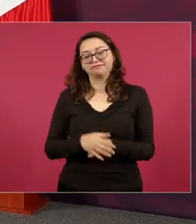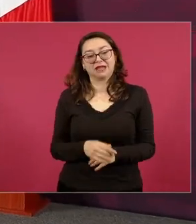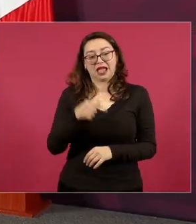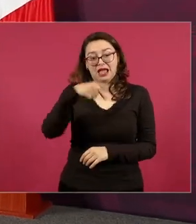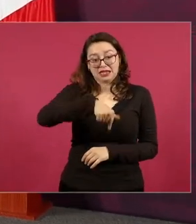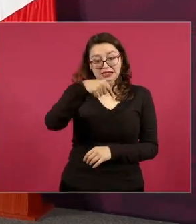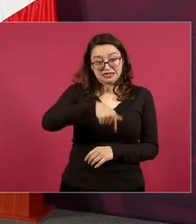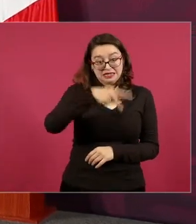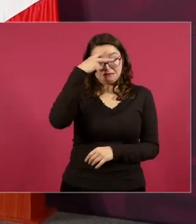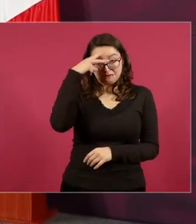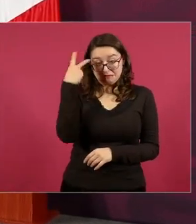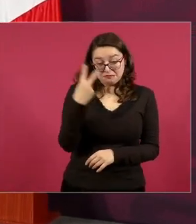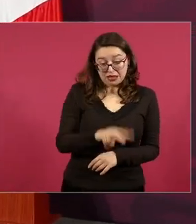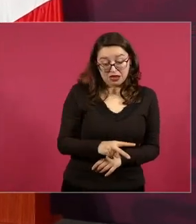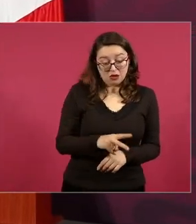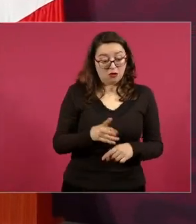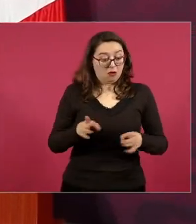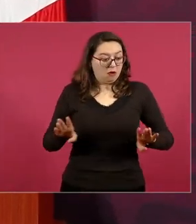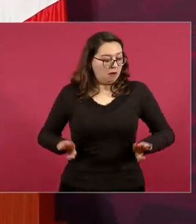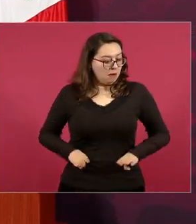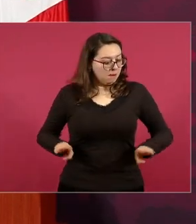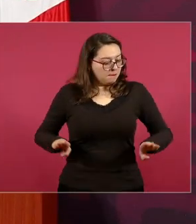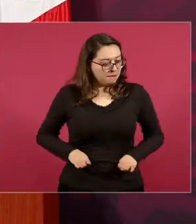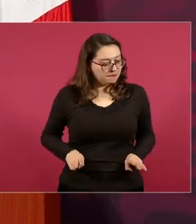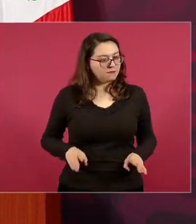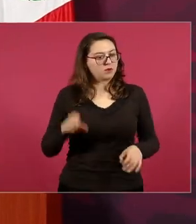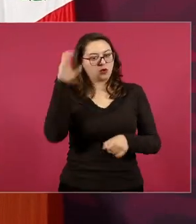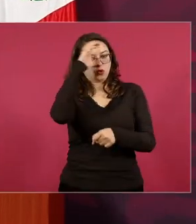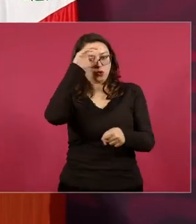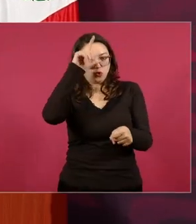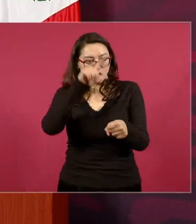morales espirituales que se tiene en México